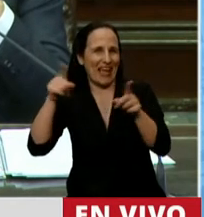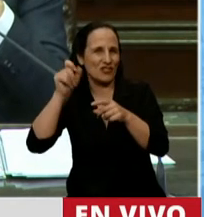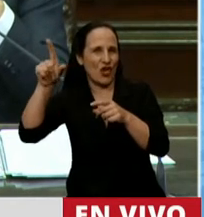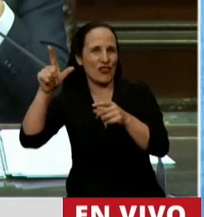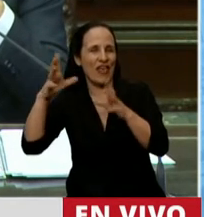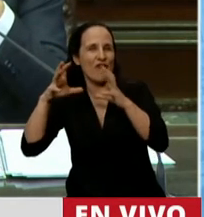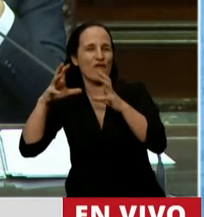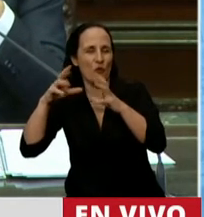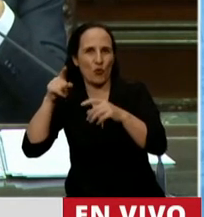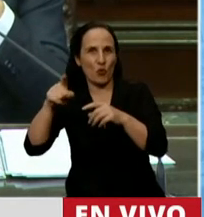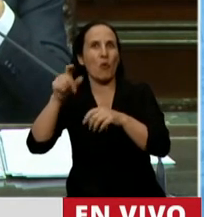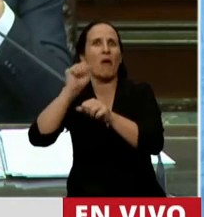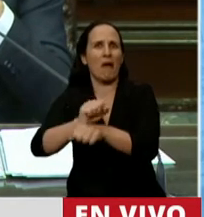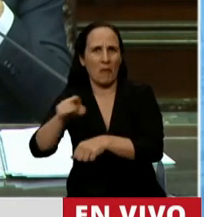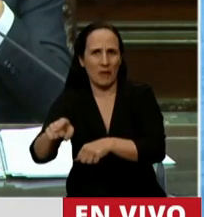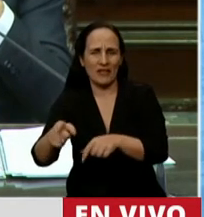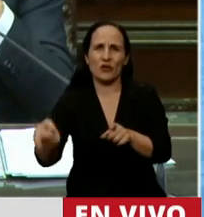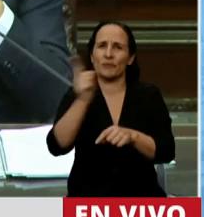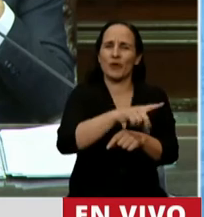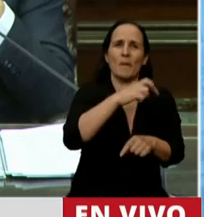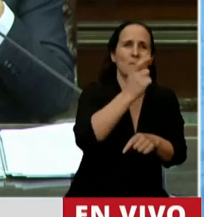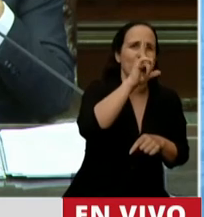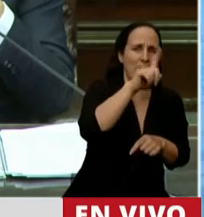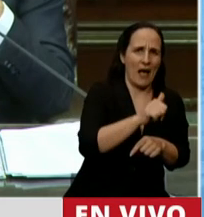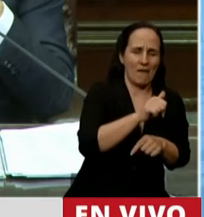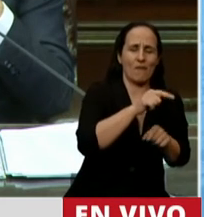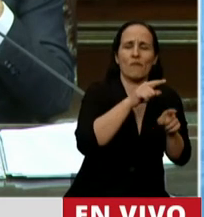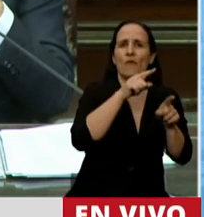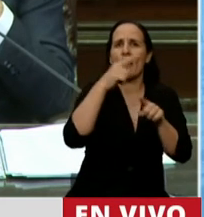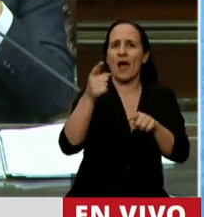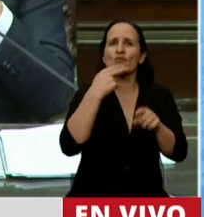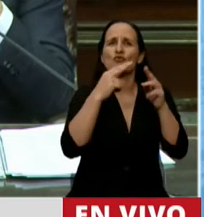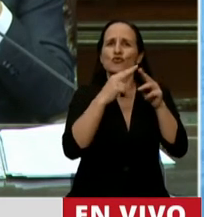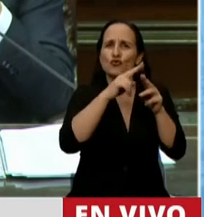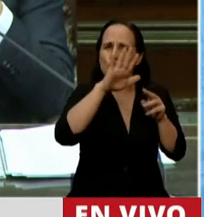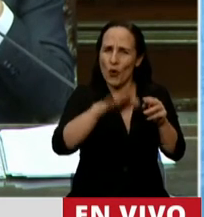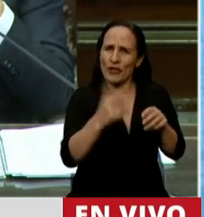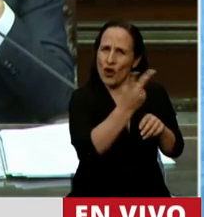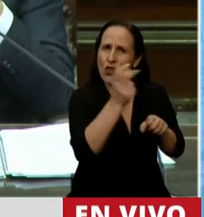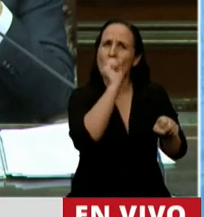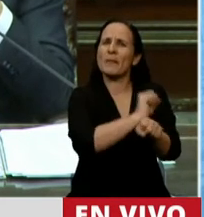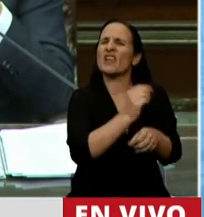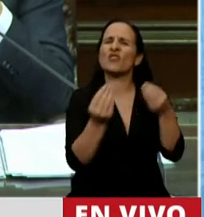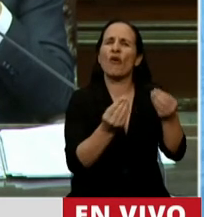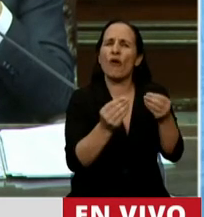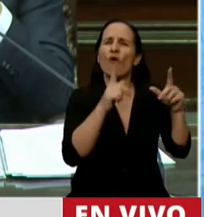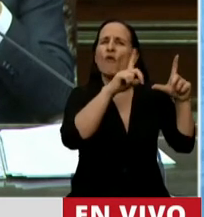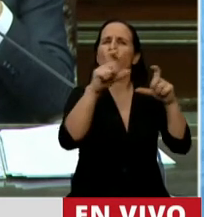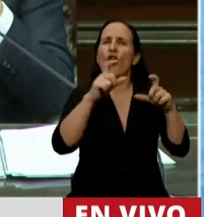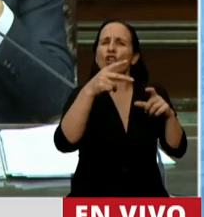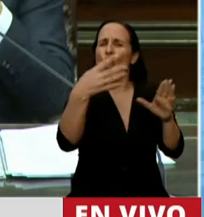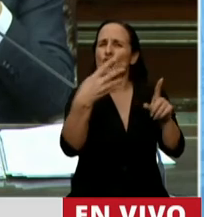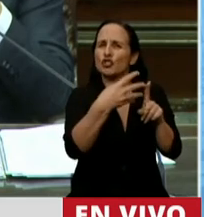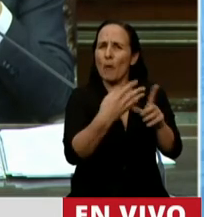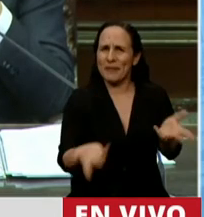O que metió presos a Miguel Di Paola, de 21 años, y a su sobrino Walter Ovejero por poner fotos de un shopping.